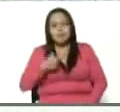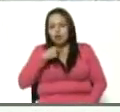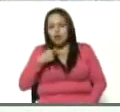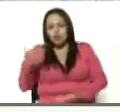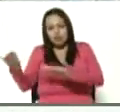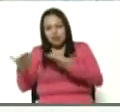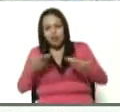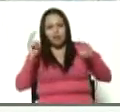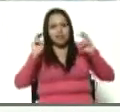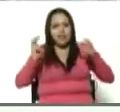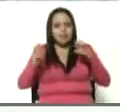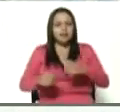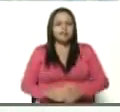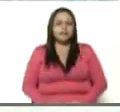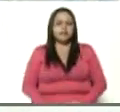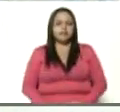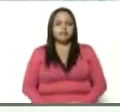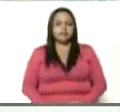traído el tema. Héctor.